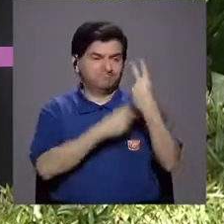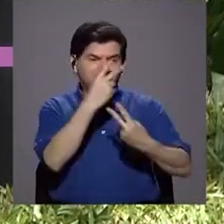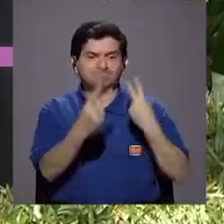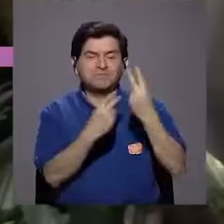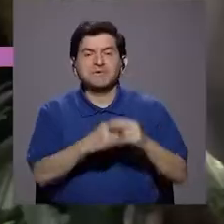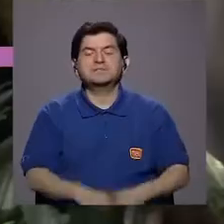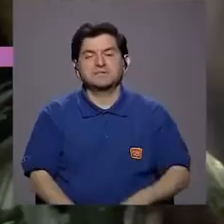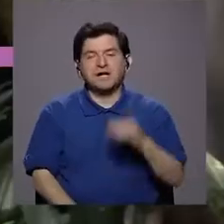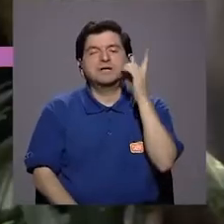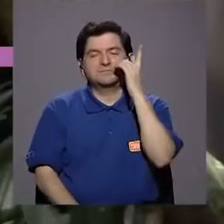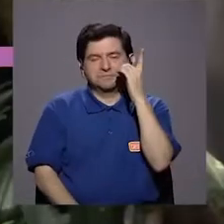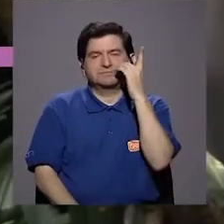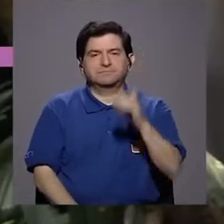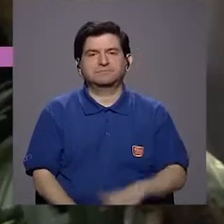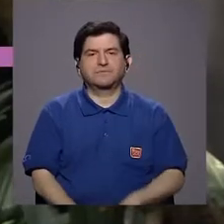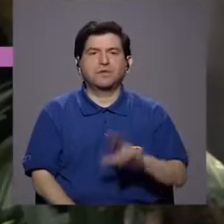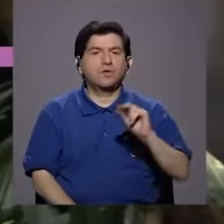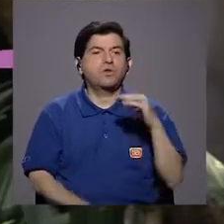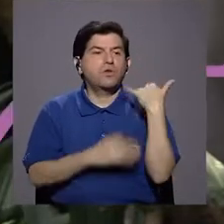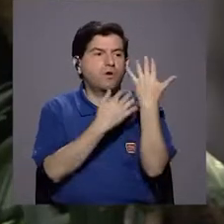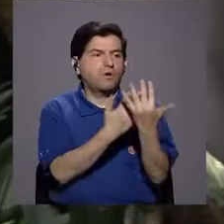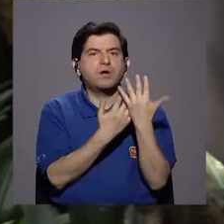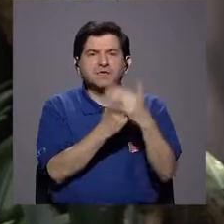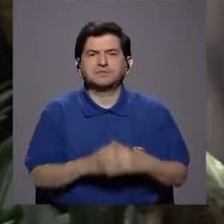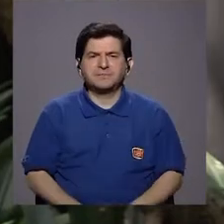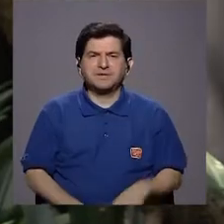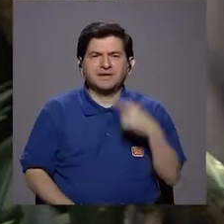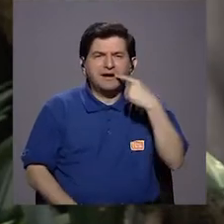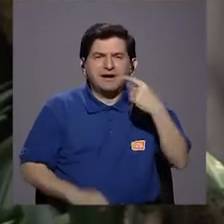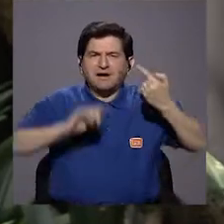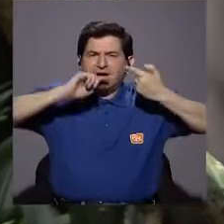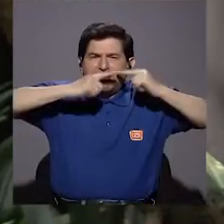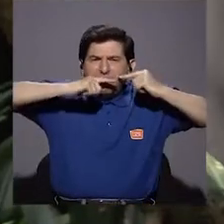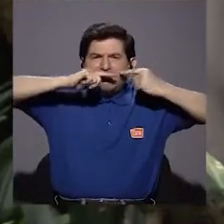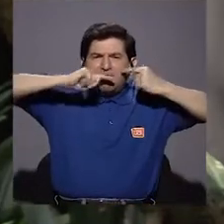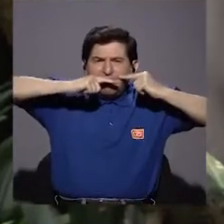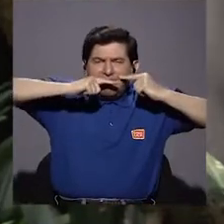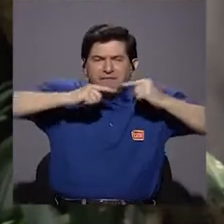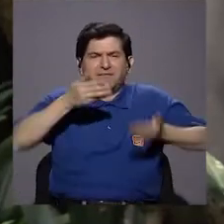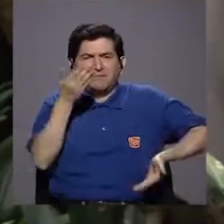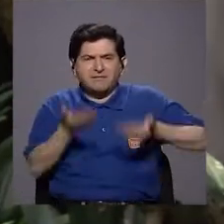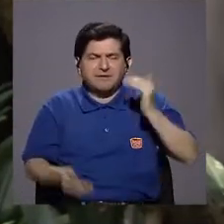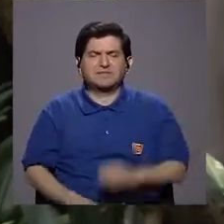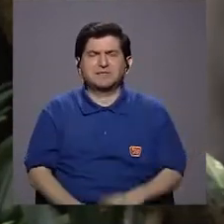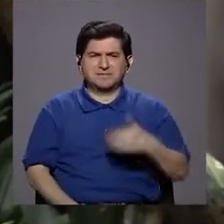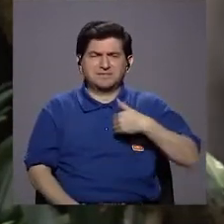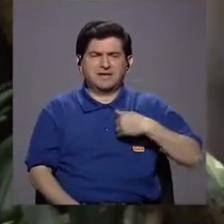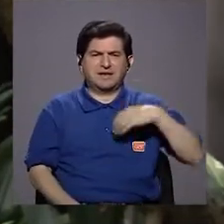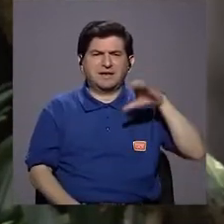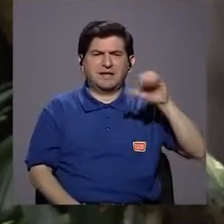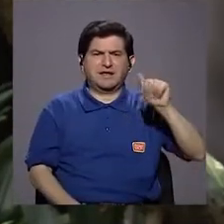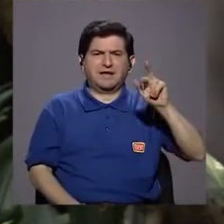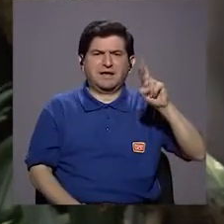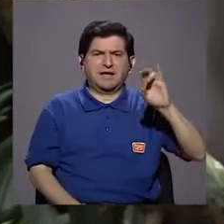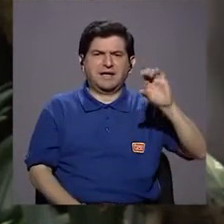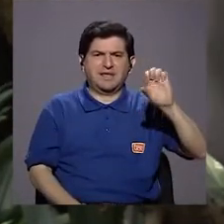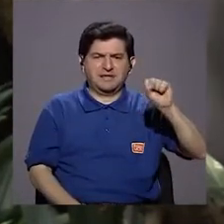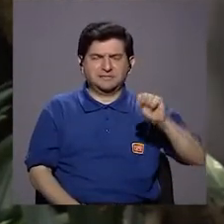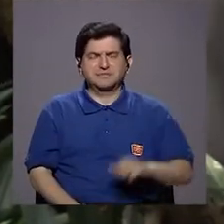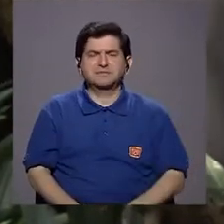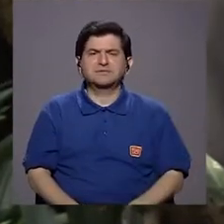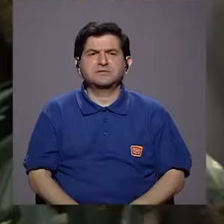odontólogo. Ajá, y sobre todo no esperar a que te duela el día, o sea, que te duela, a que te llegues a llenar de caries, ¿verdad? Es como,